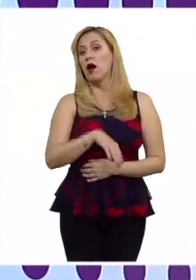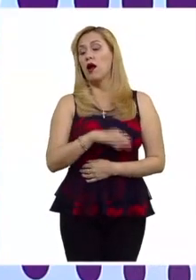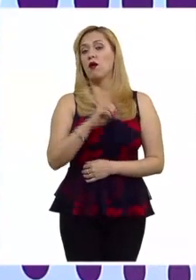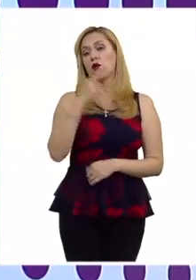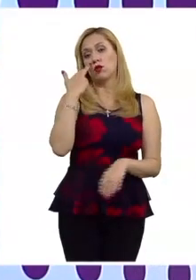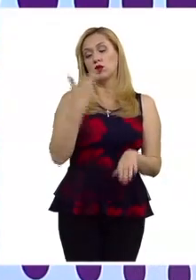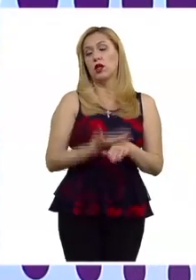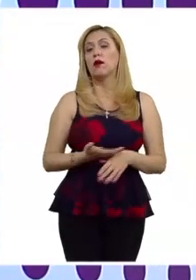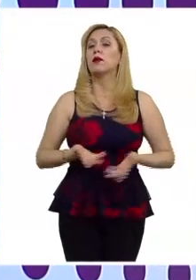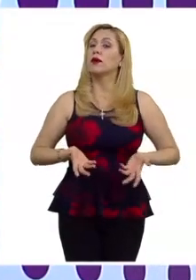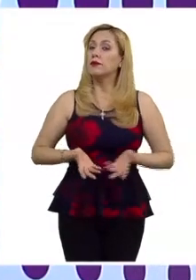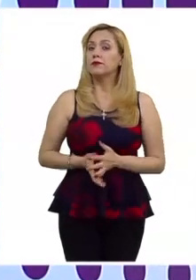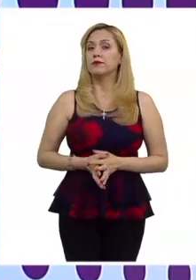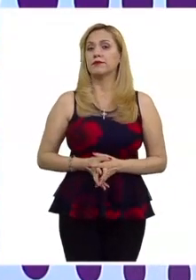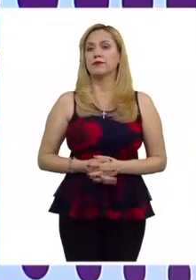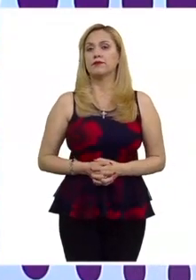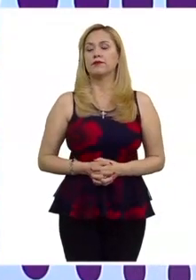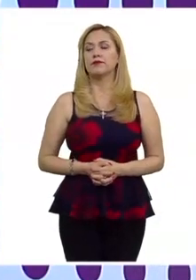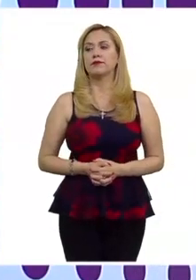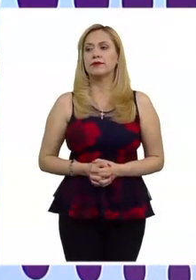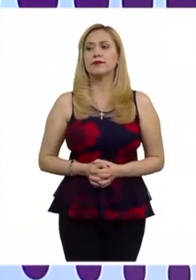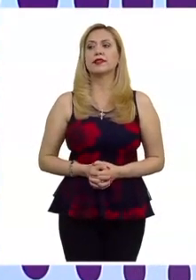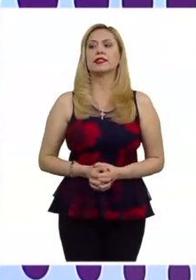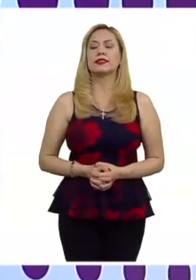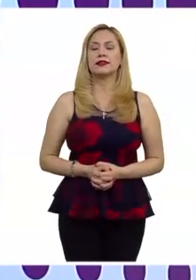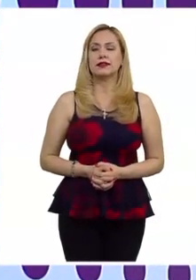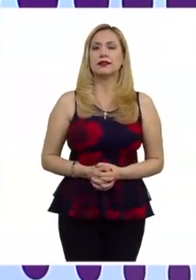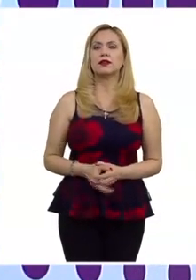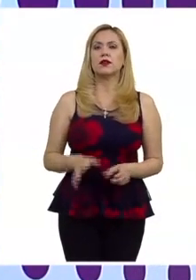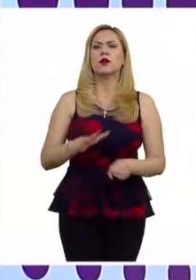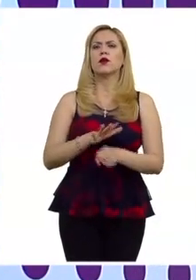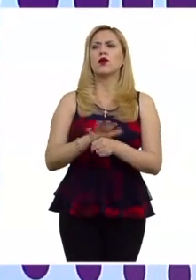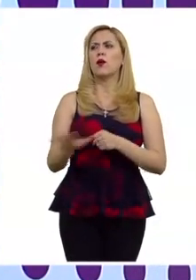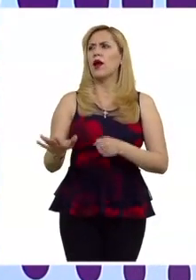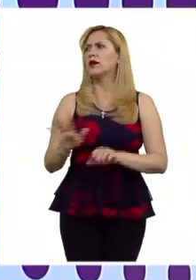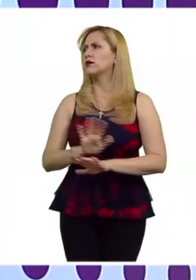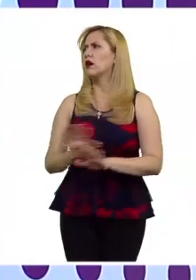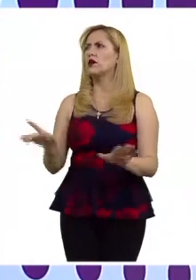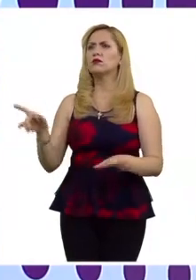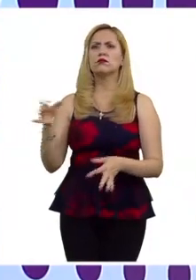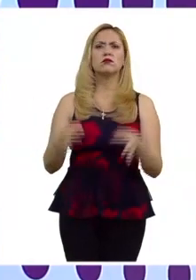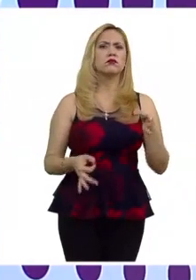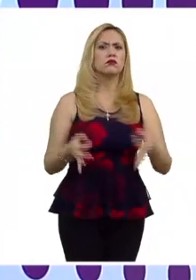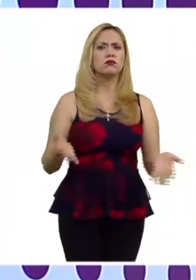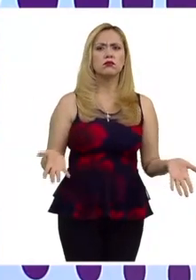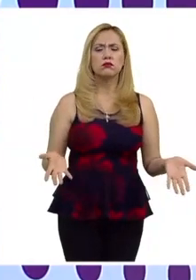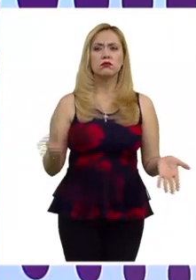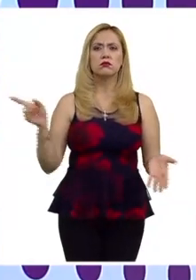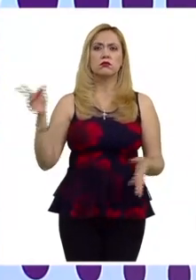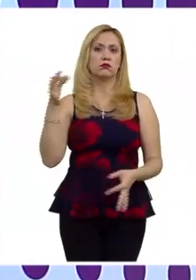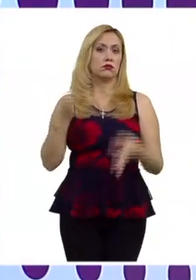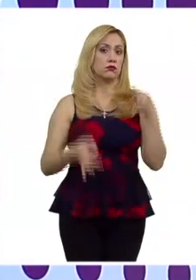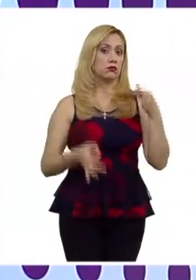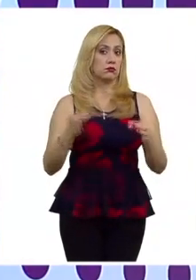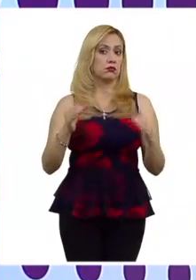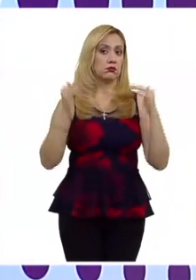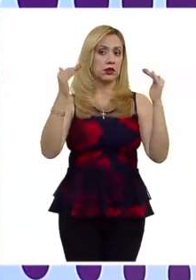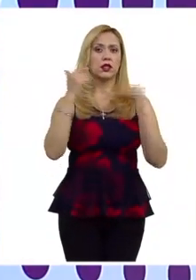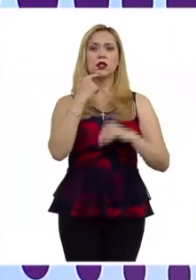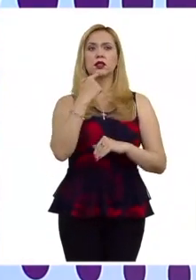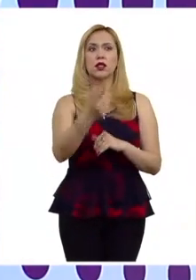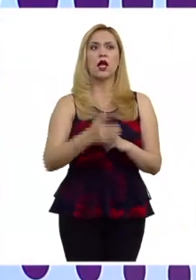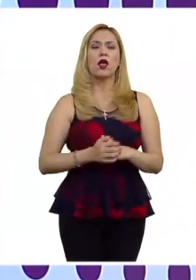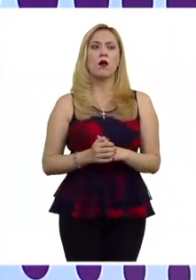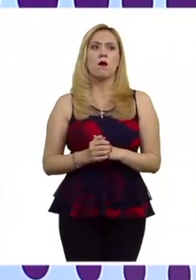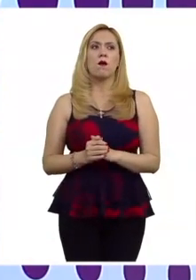responsable claro y digo antes de ahondar en el tema pero cuál es la conclusión a la que llega la corte la corte llega a la conclusión de que